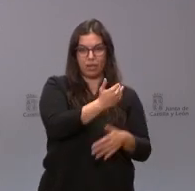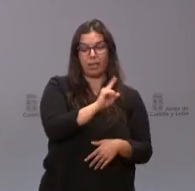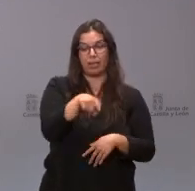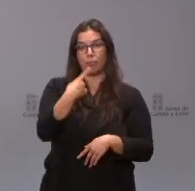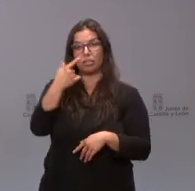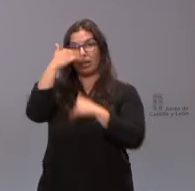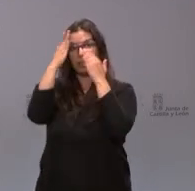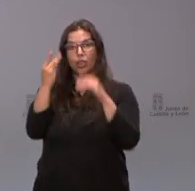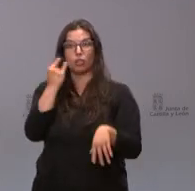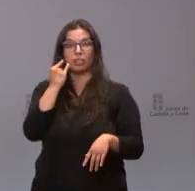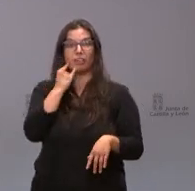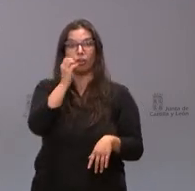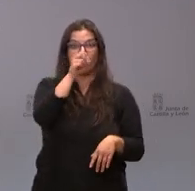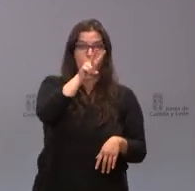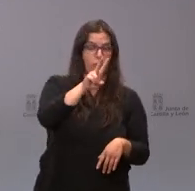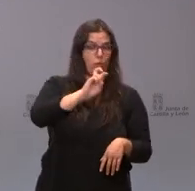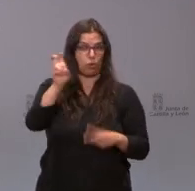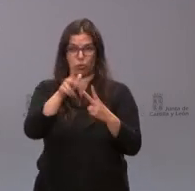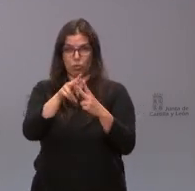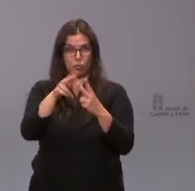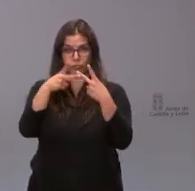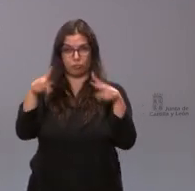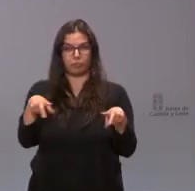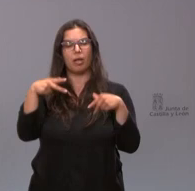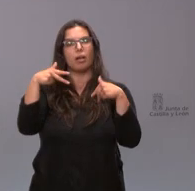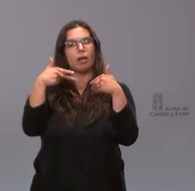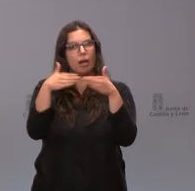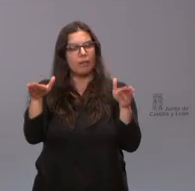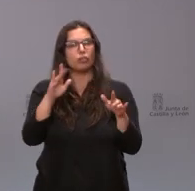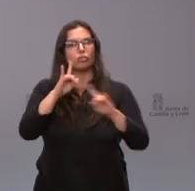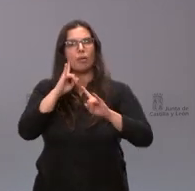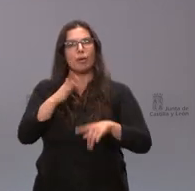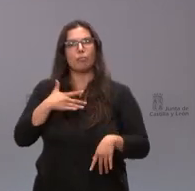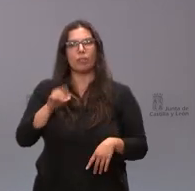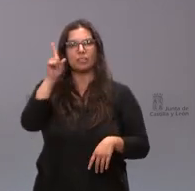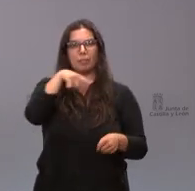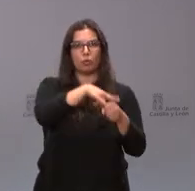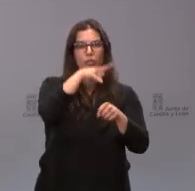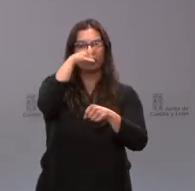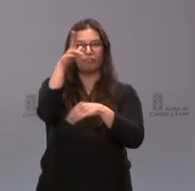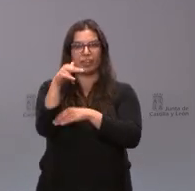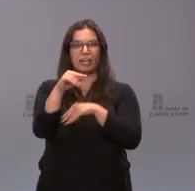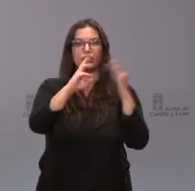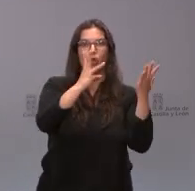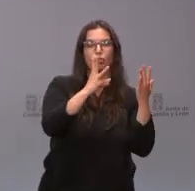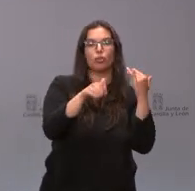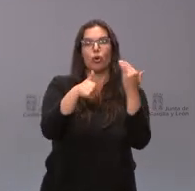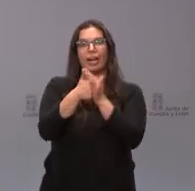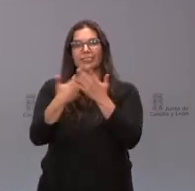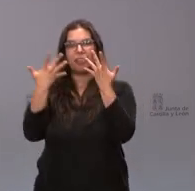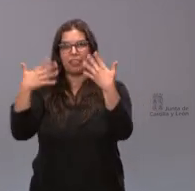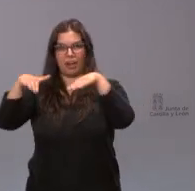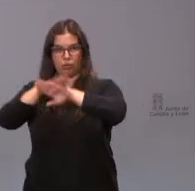atención al ciudadano el 012 y el que le hemos añadido estará disponible también de lunes a viernes de 8 a 22 horas